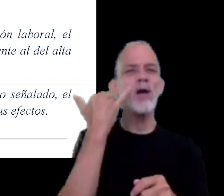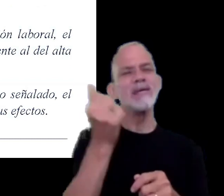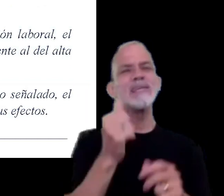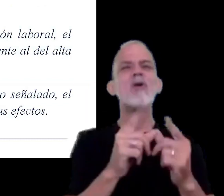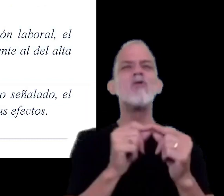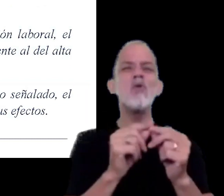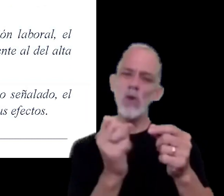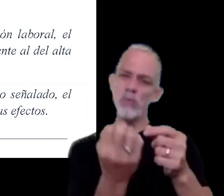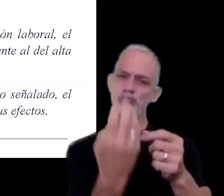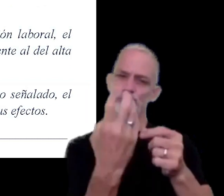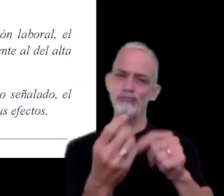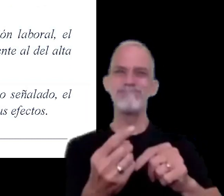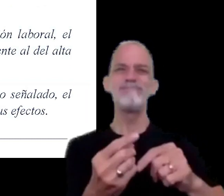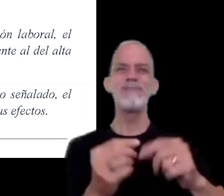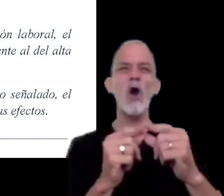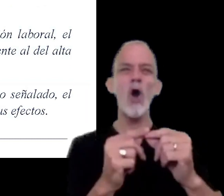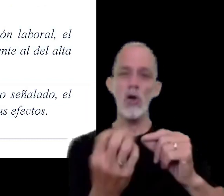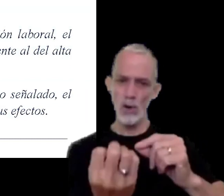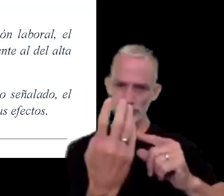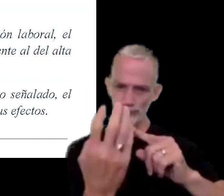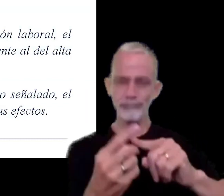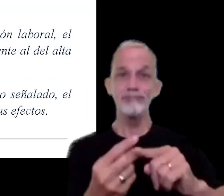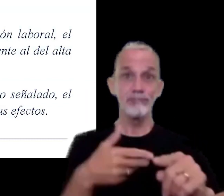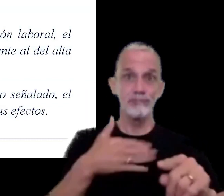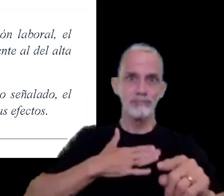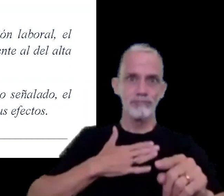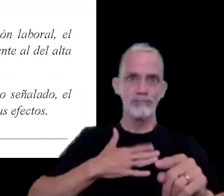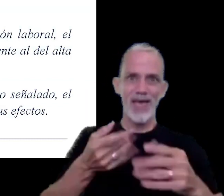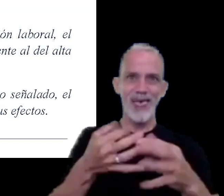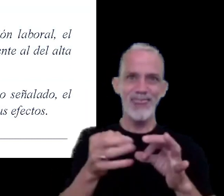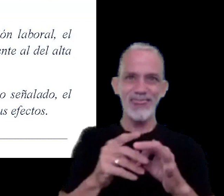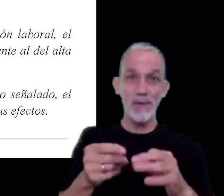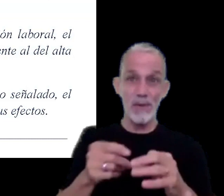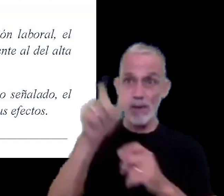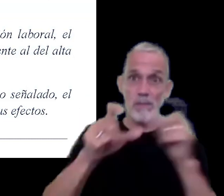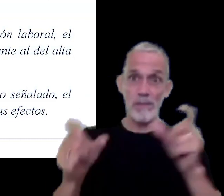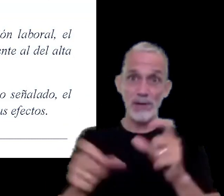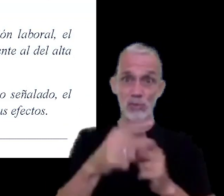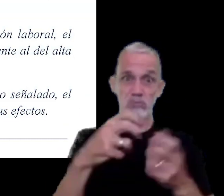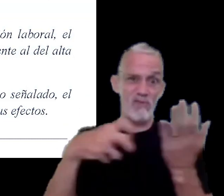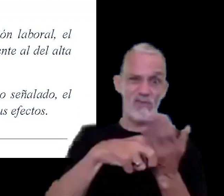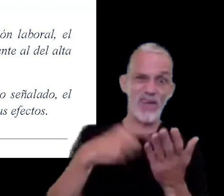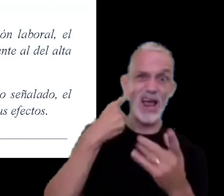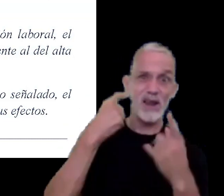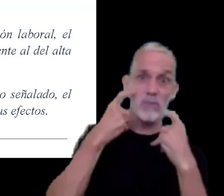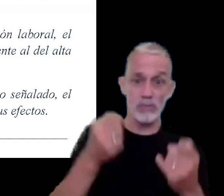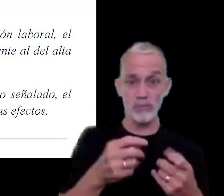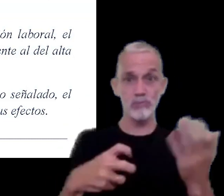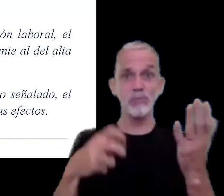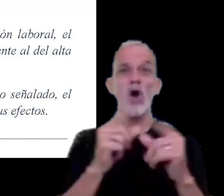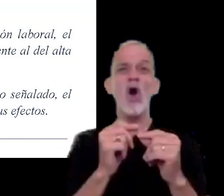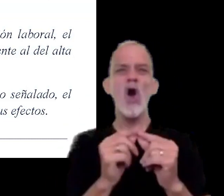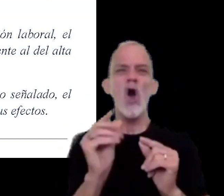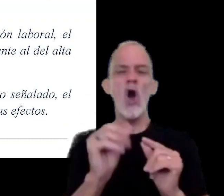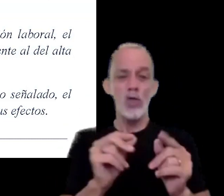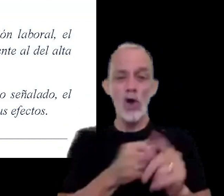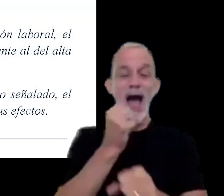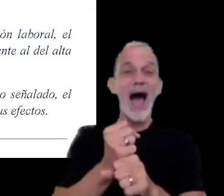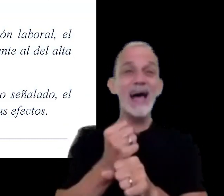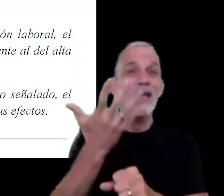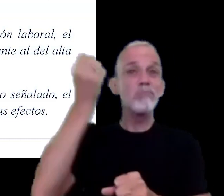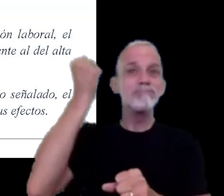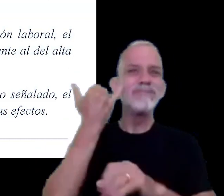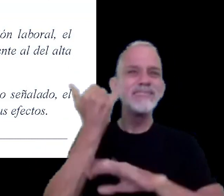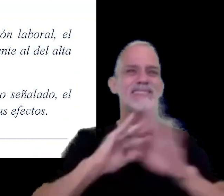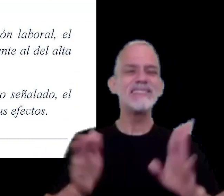ese código debe conservarse a disposición de los funcionarios fiscalizadores del organismo hasta que obtenga el